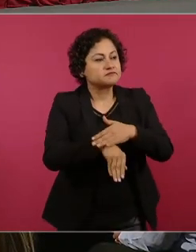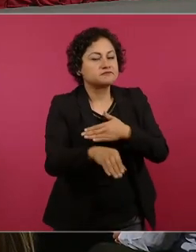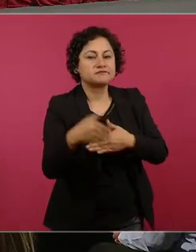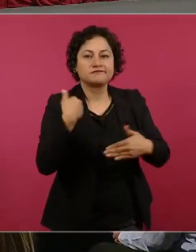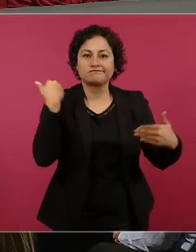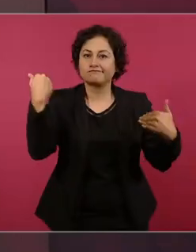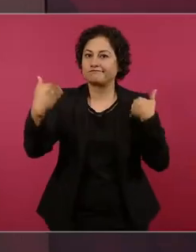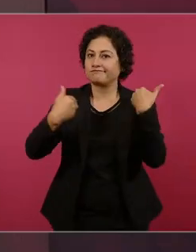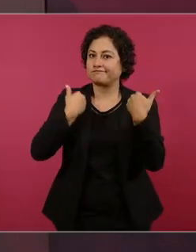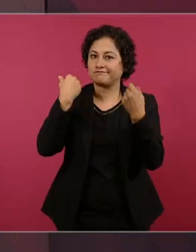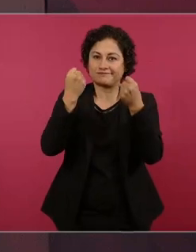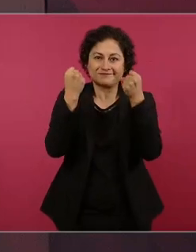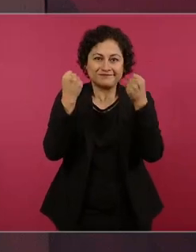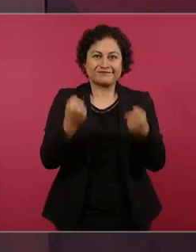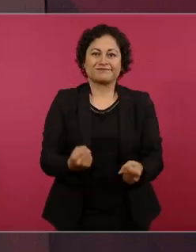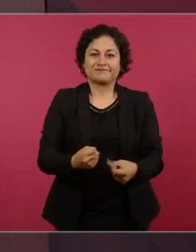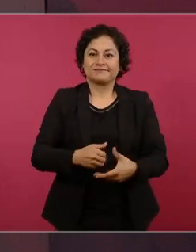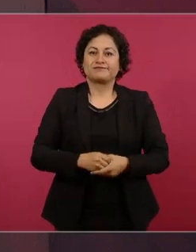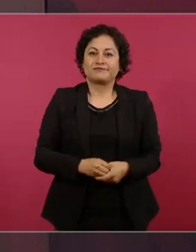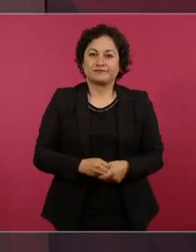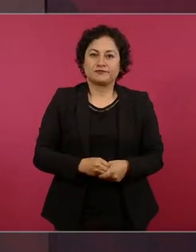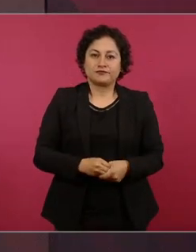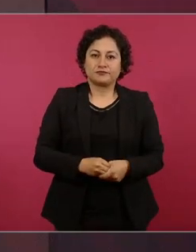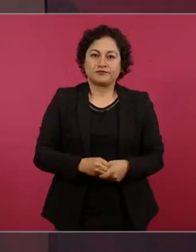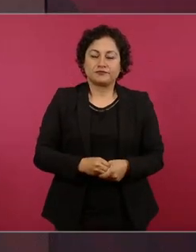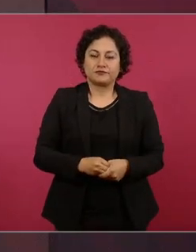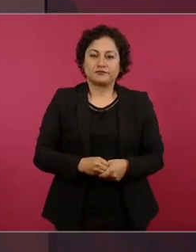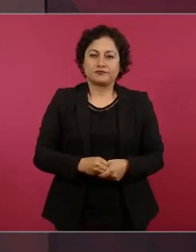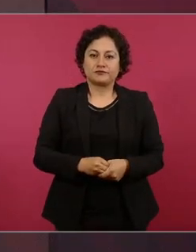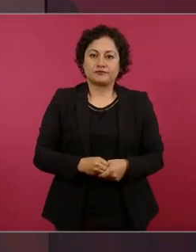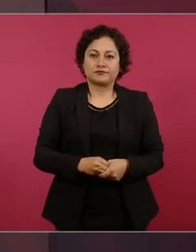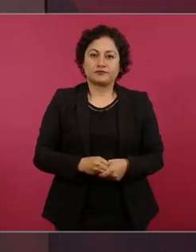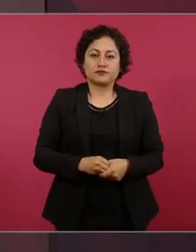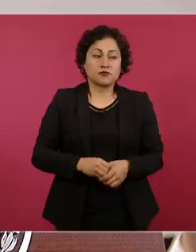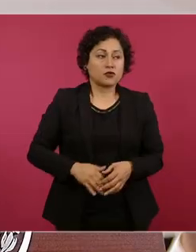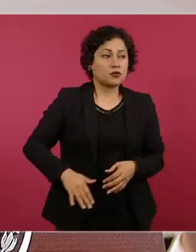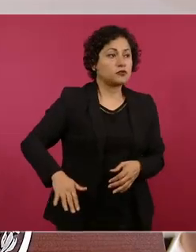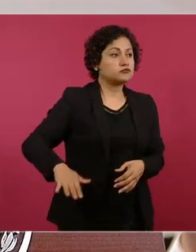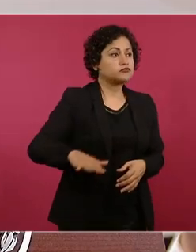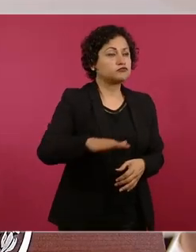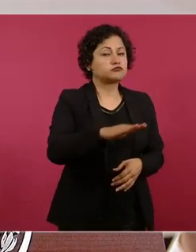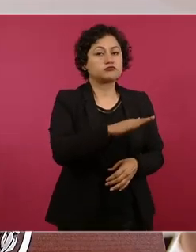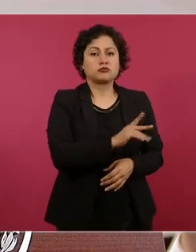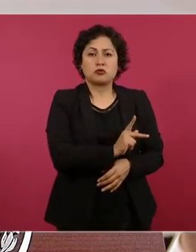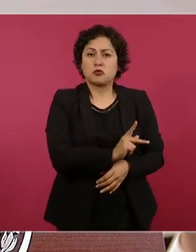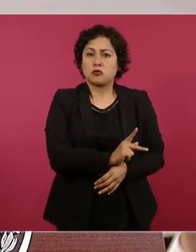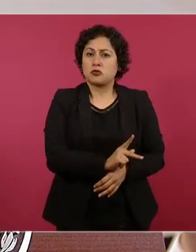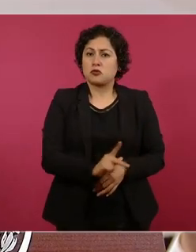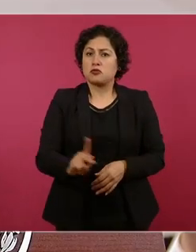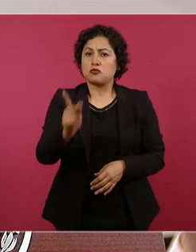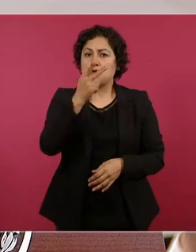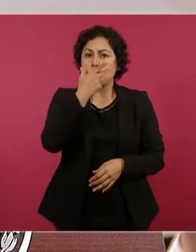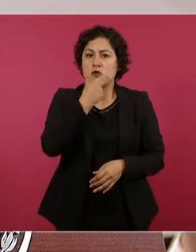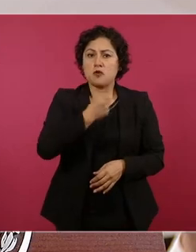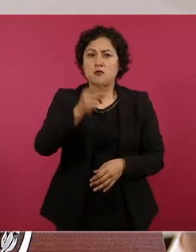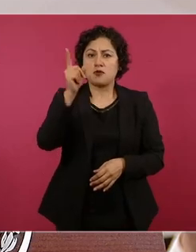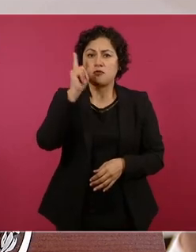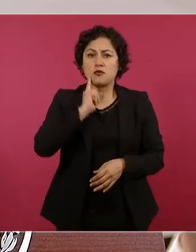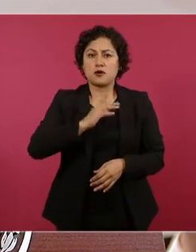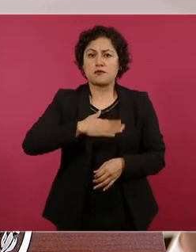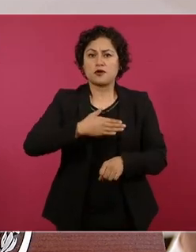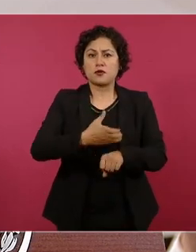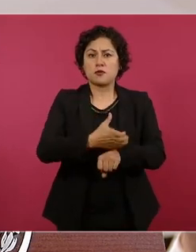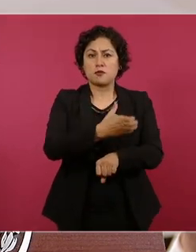Tienen el compromiso y amor de todas y todos mis compañeros.